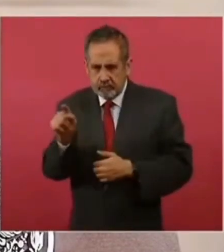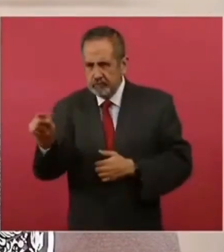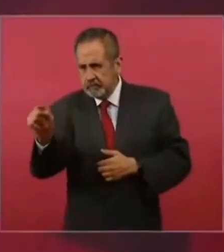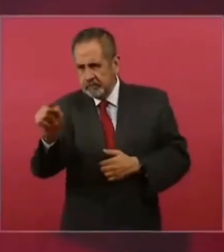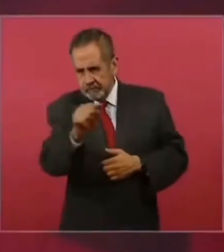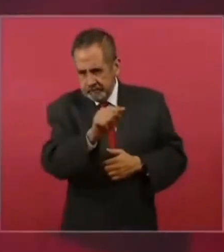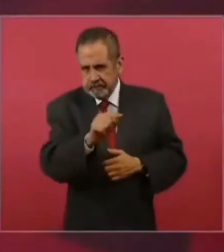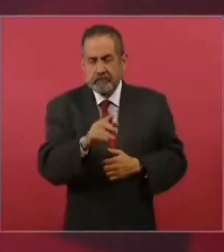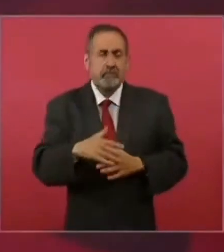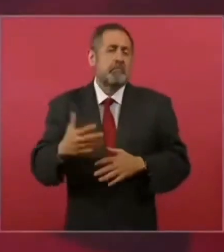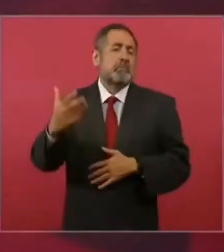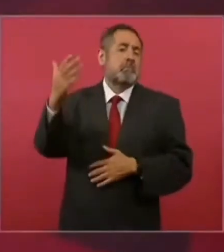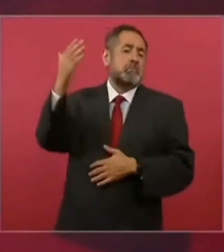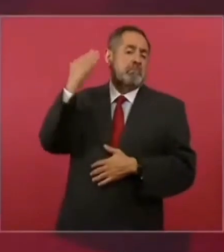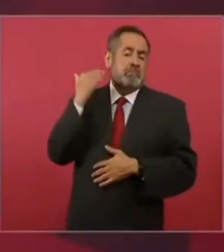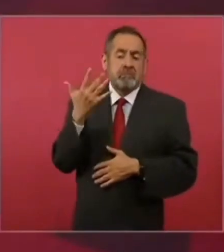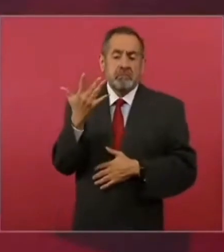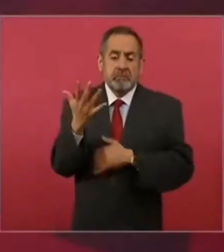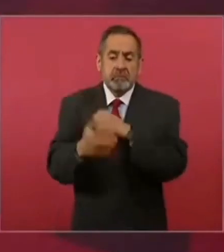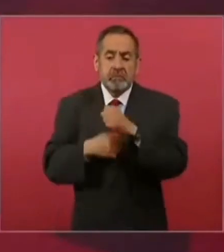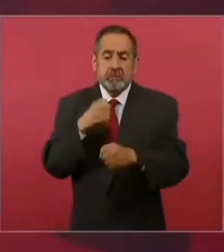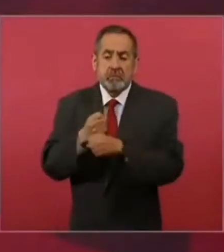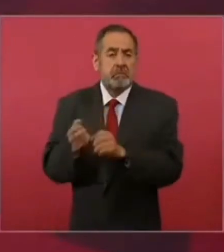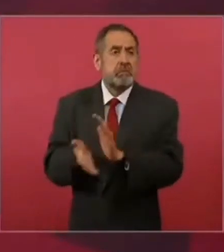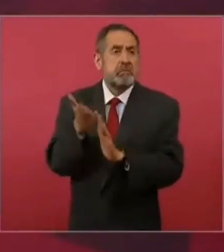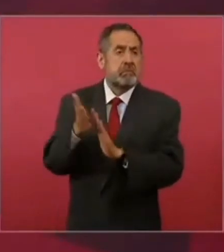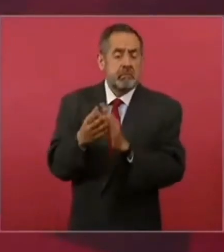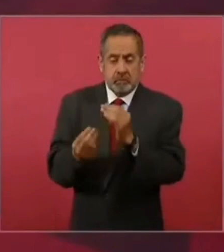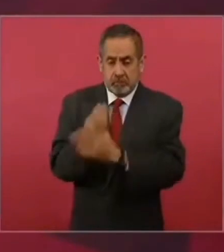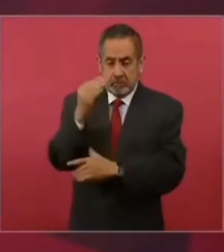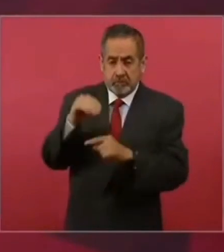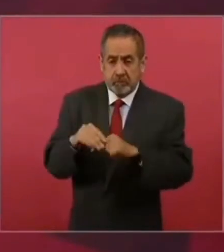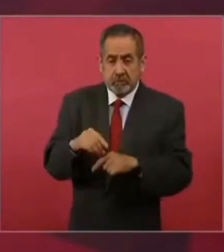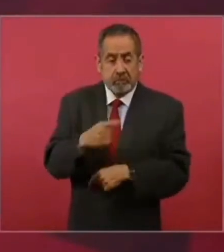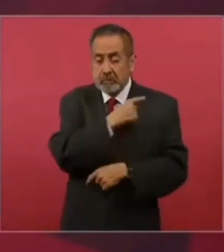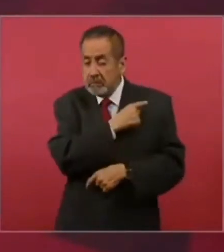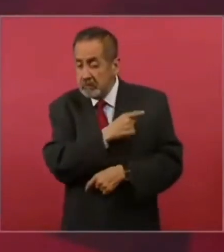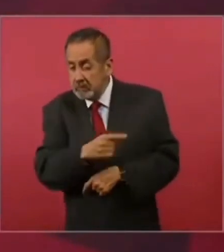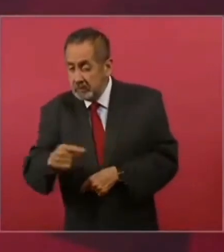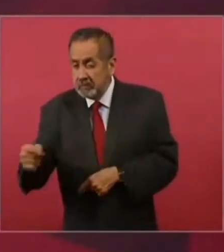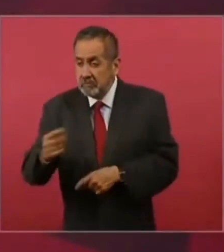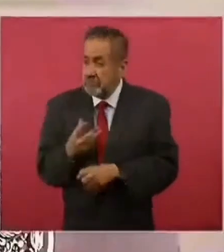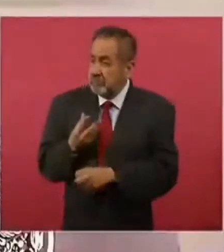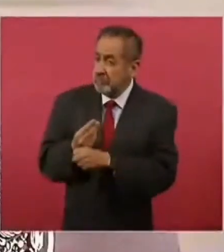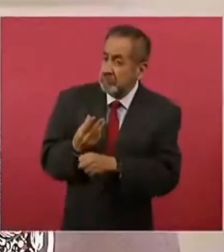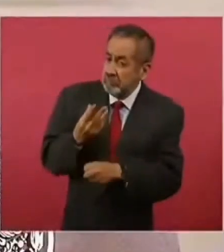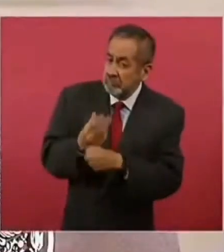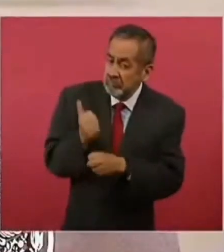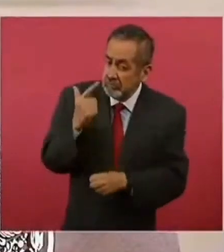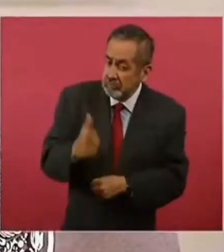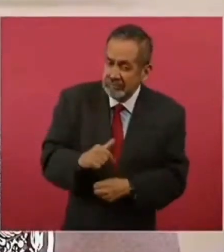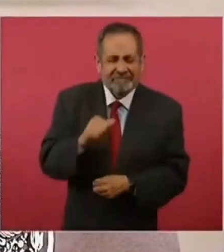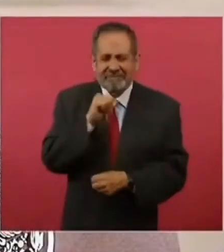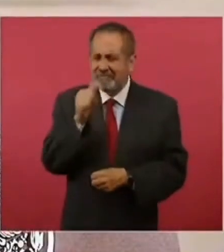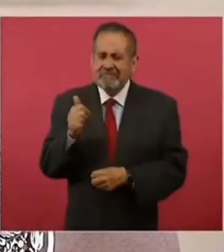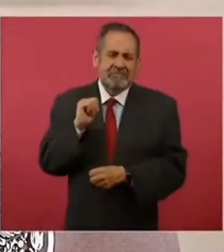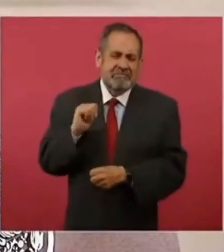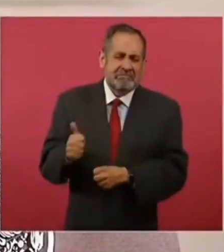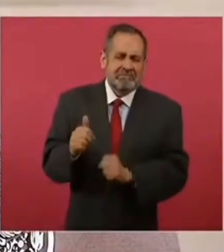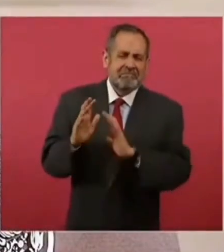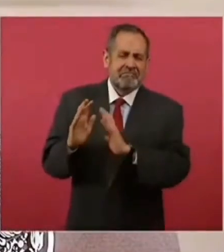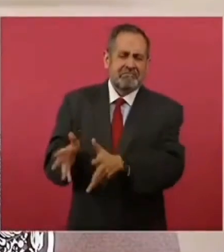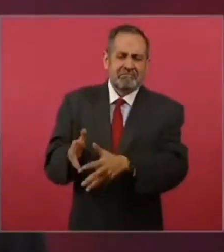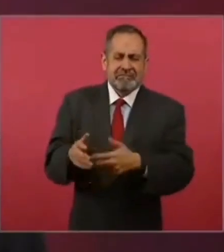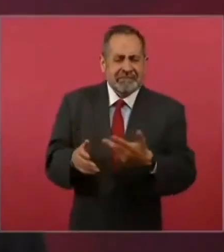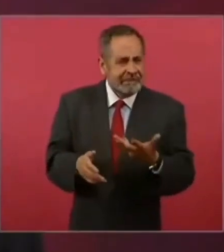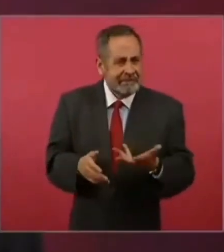hace 50 años y en ese tiempo nunca les dieron una manita de gato. Estaban francamente